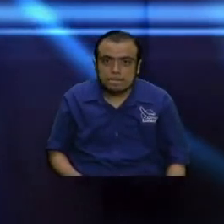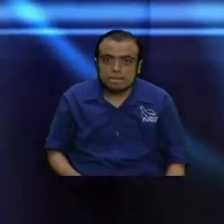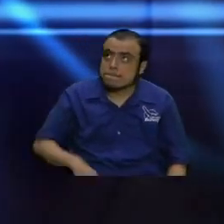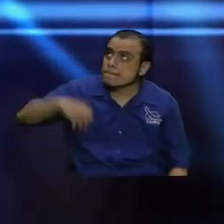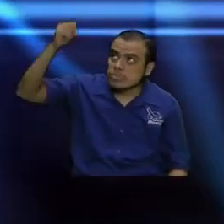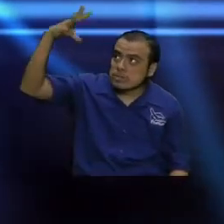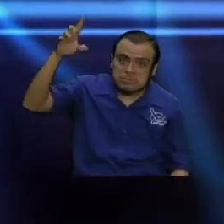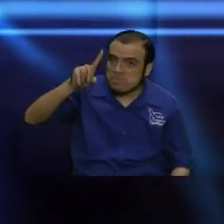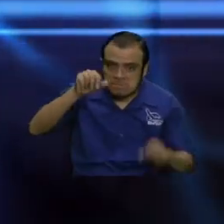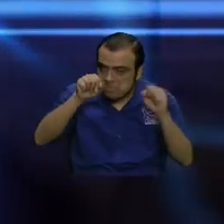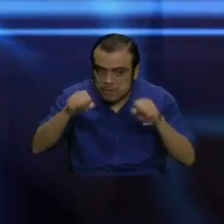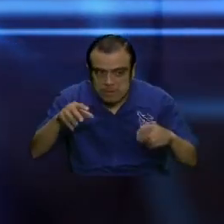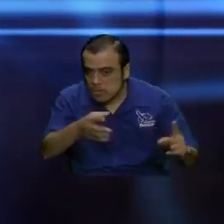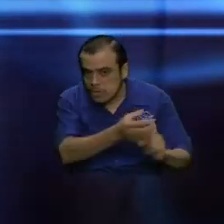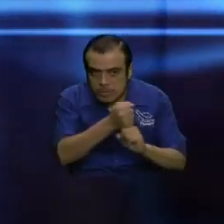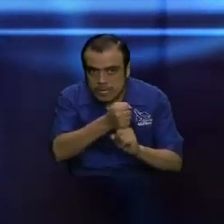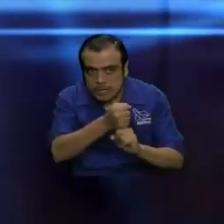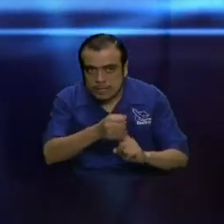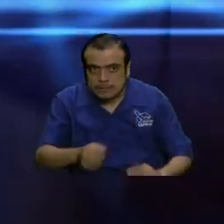agarrar